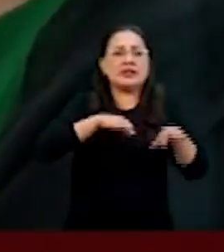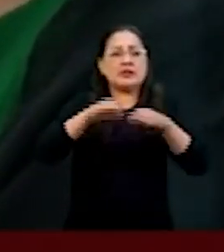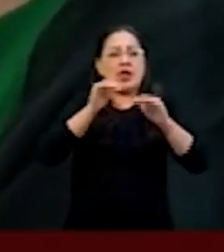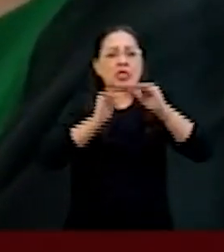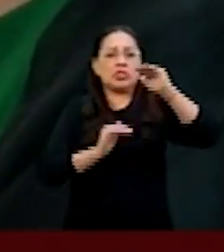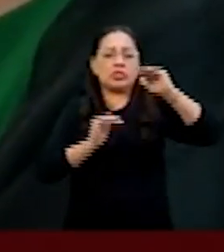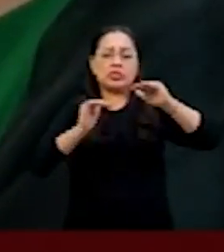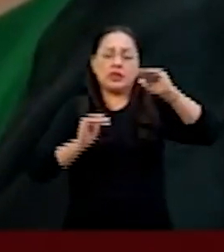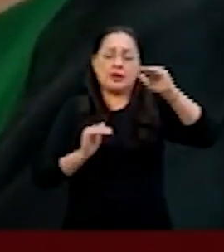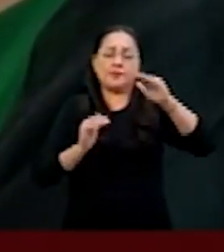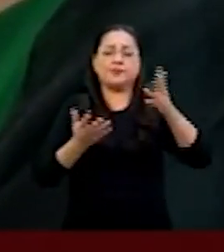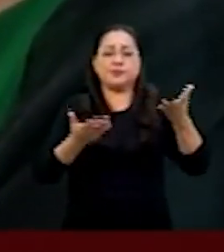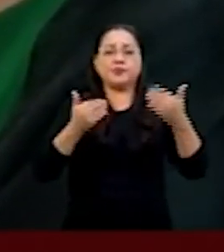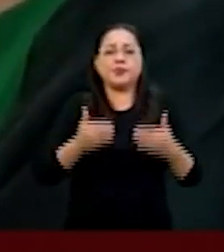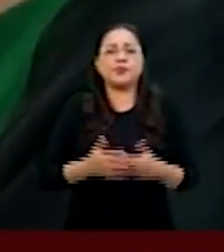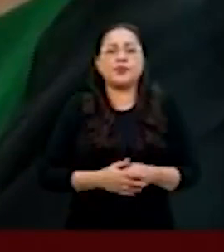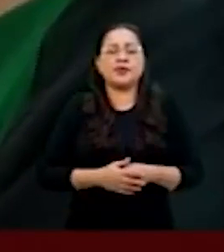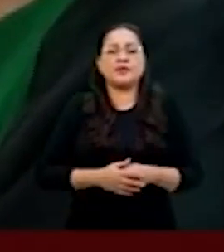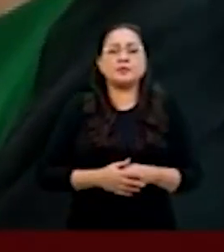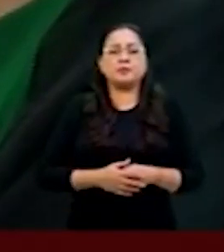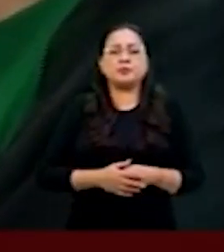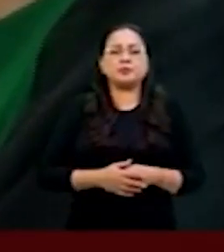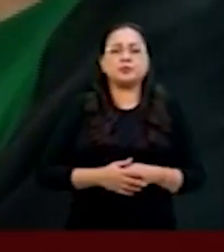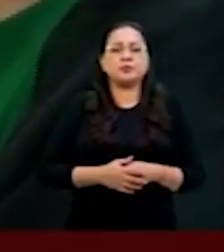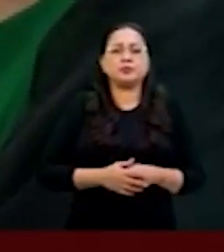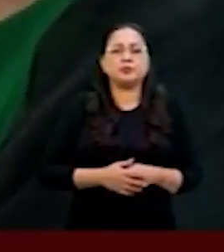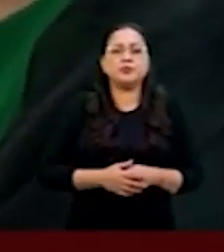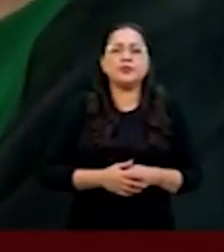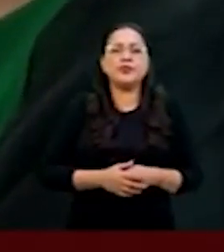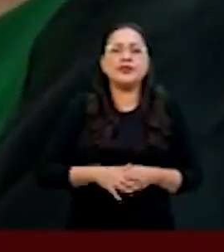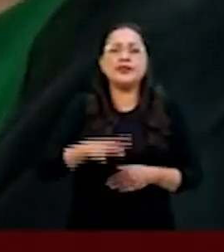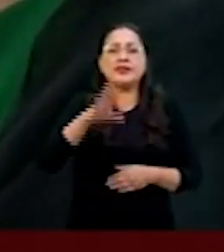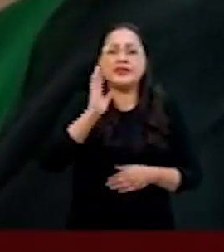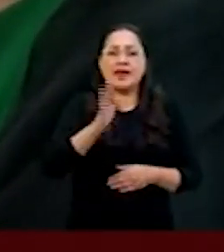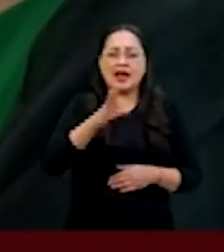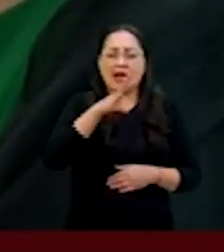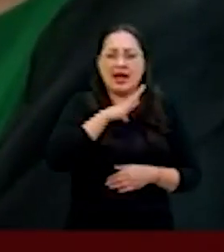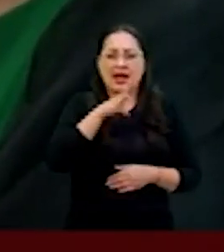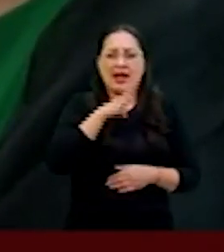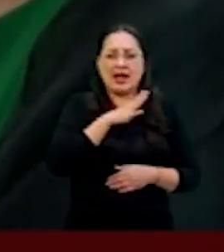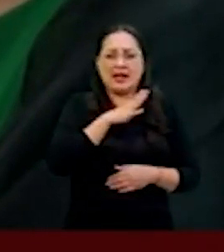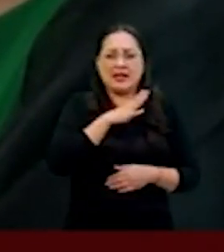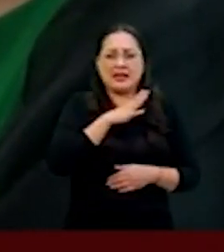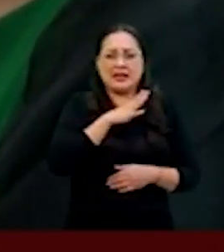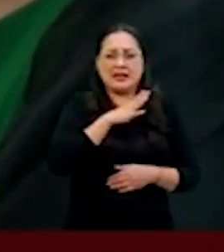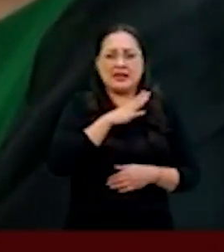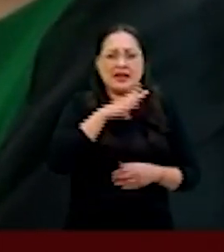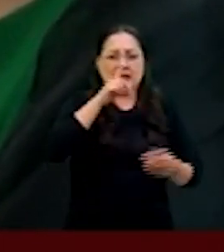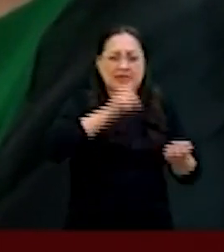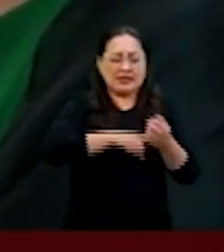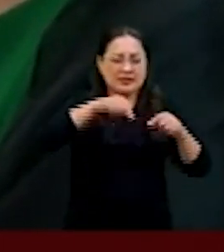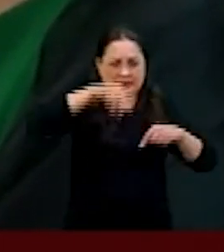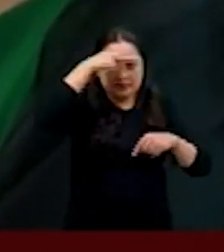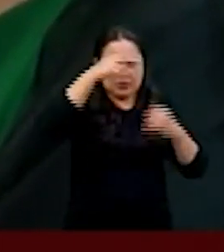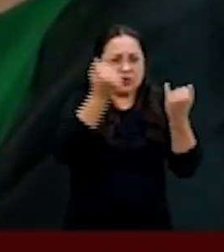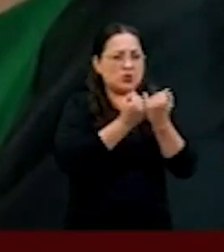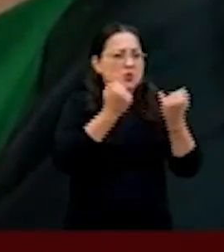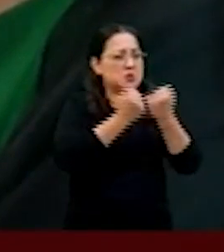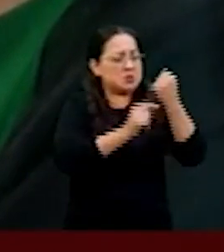en la región. Ya tenemos fuertemente la migración al interior de nuestro país.